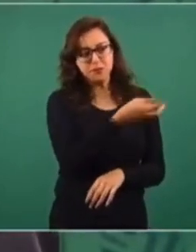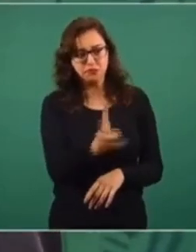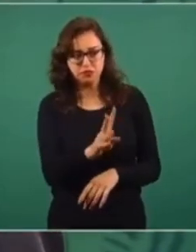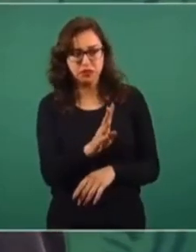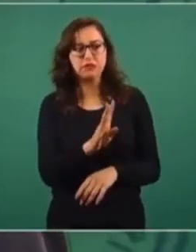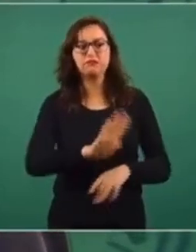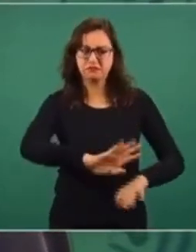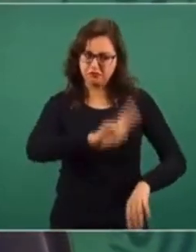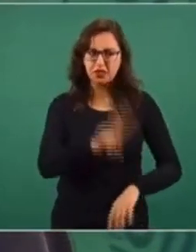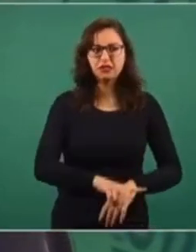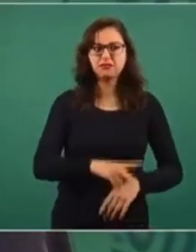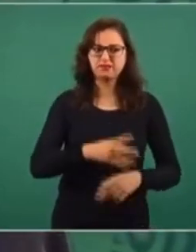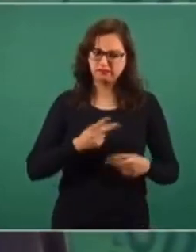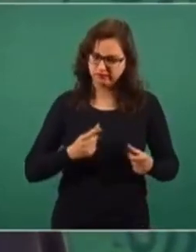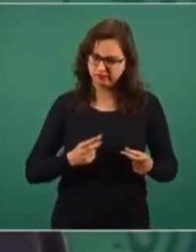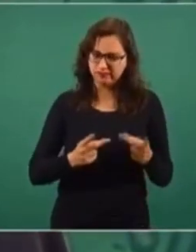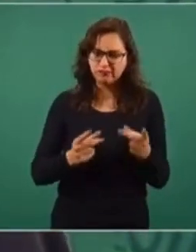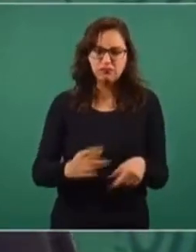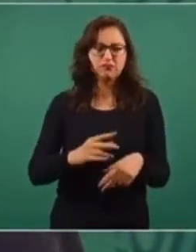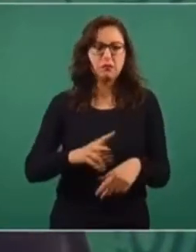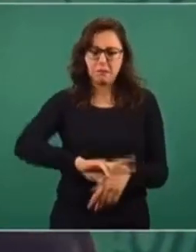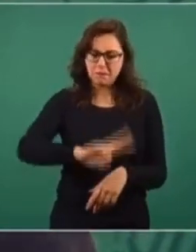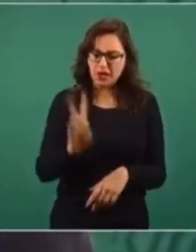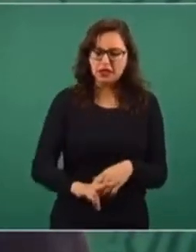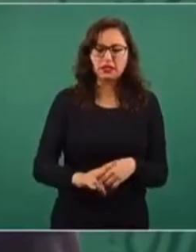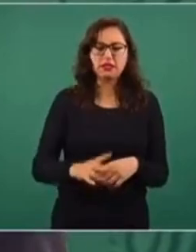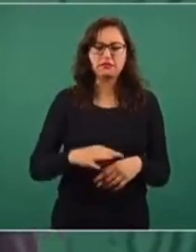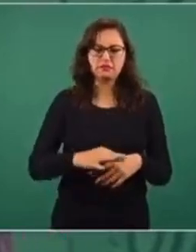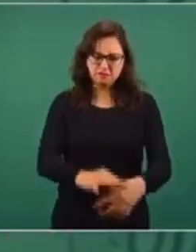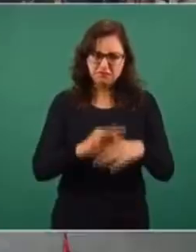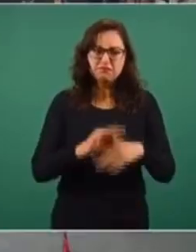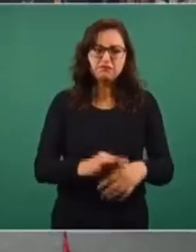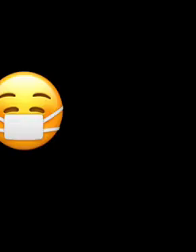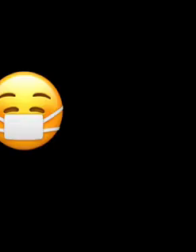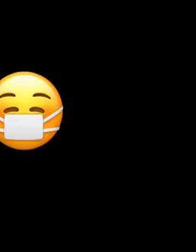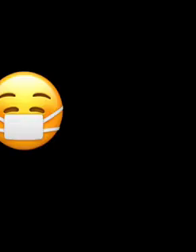muchachos desaparecidos para conocer la verdad y hacer justicia.